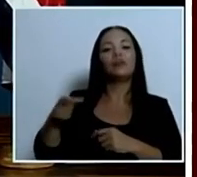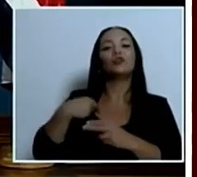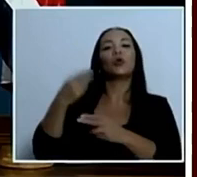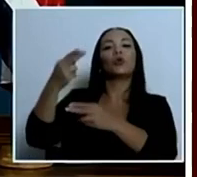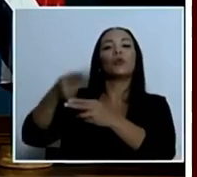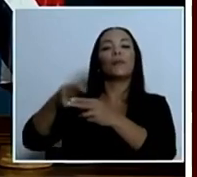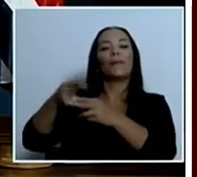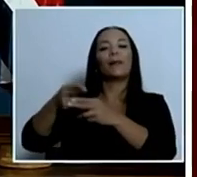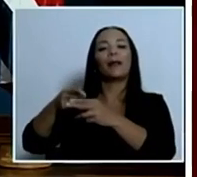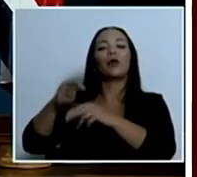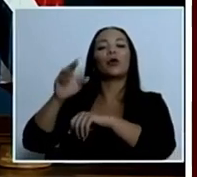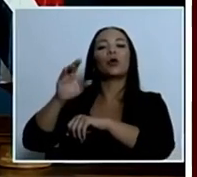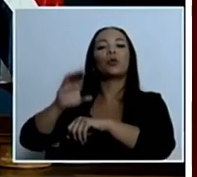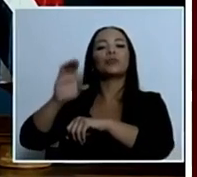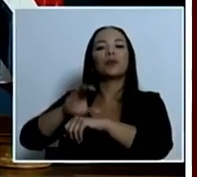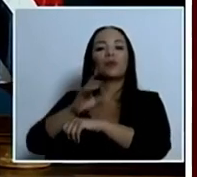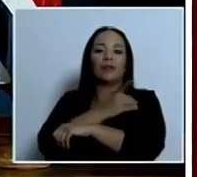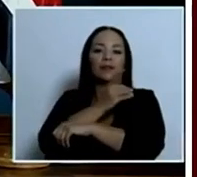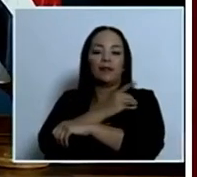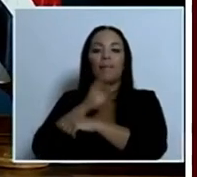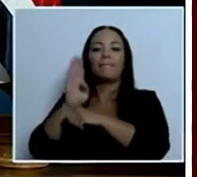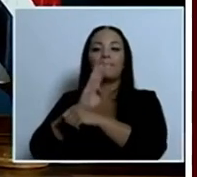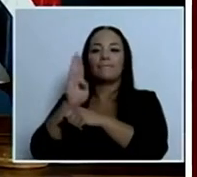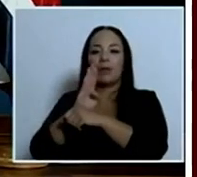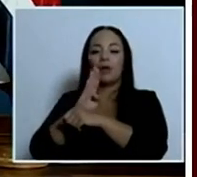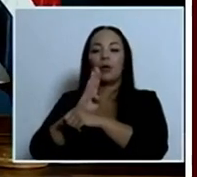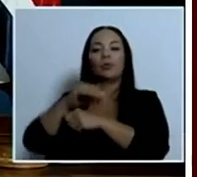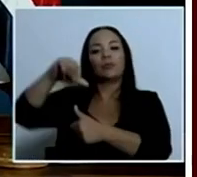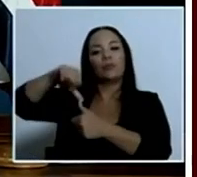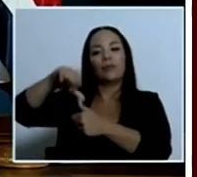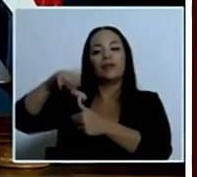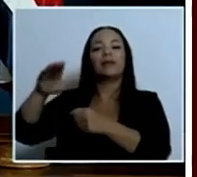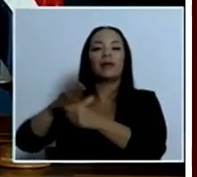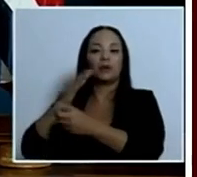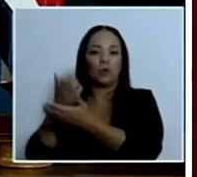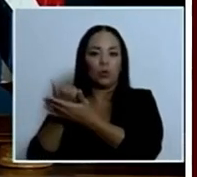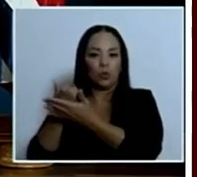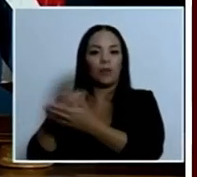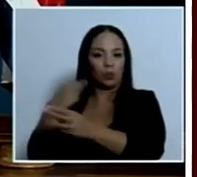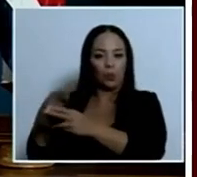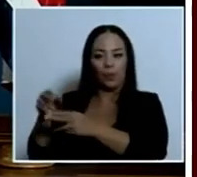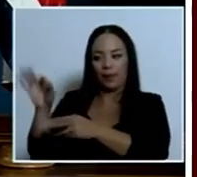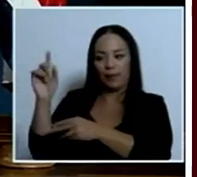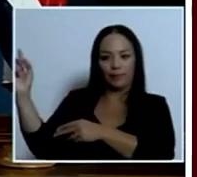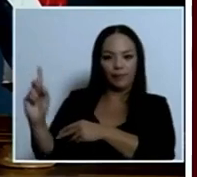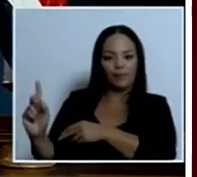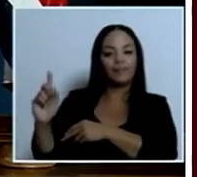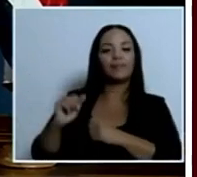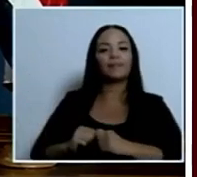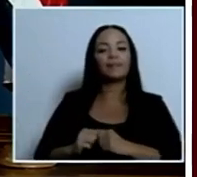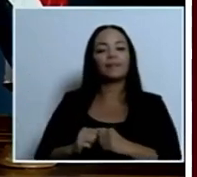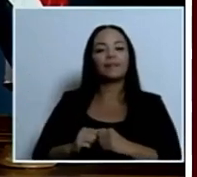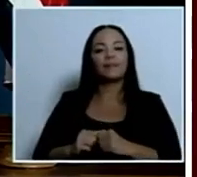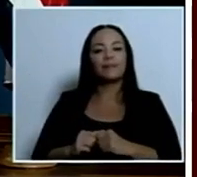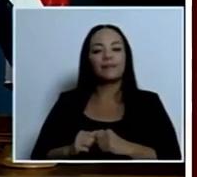Directivo del Banco Centroamericano de Integración Económica. Estaba aquí para lo de